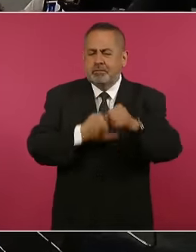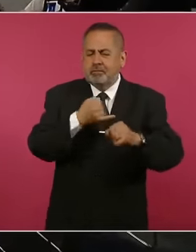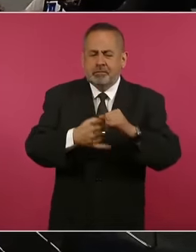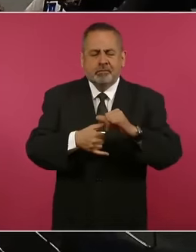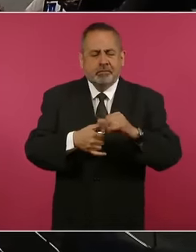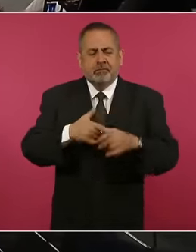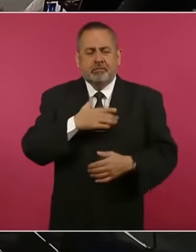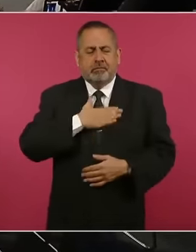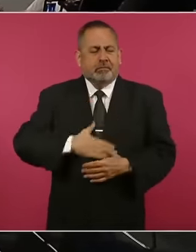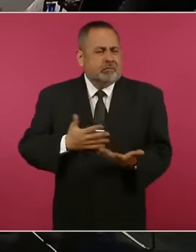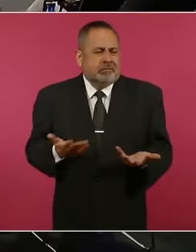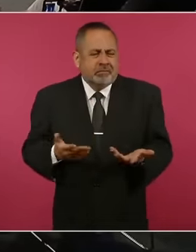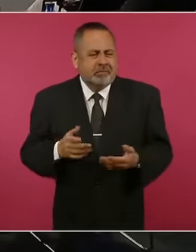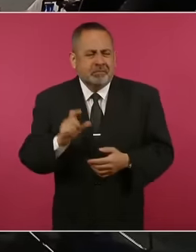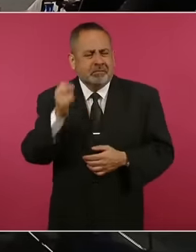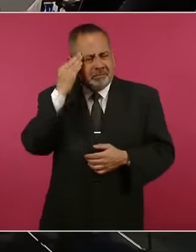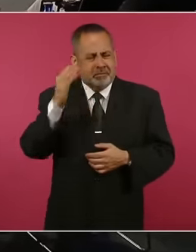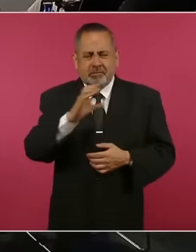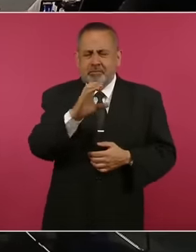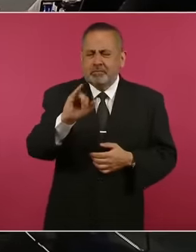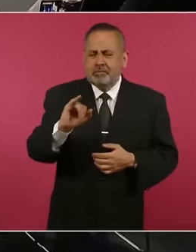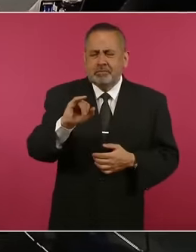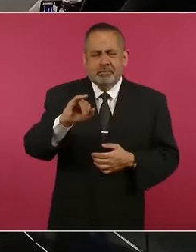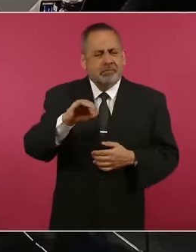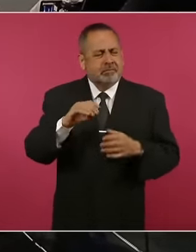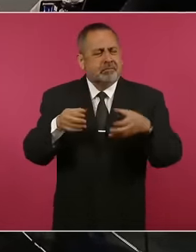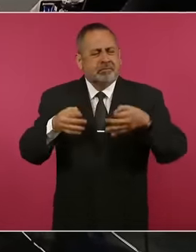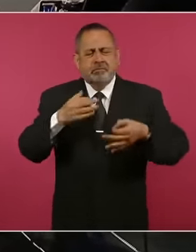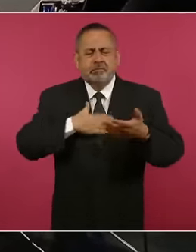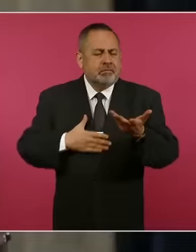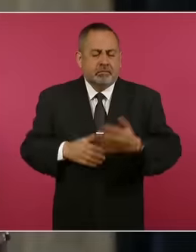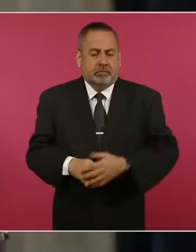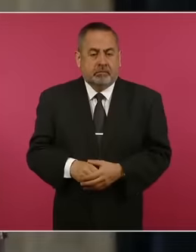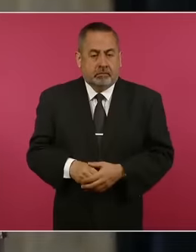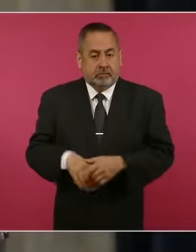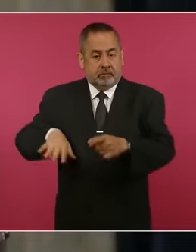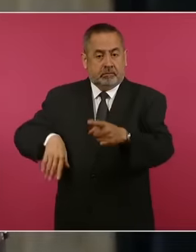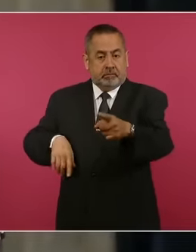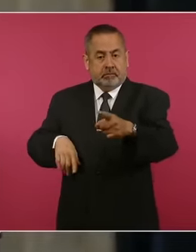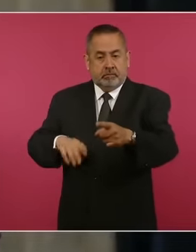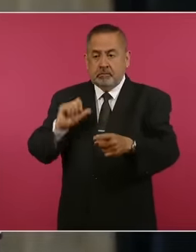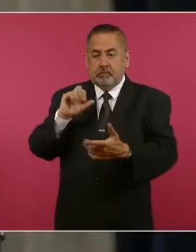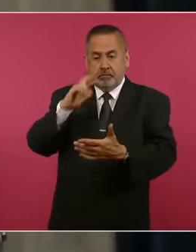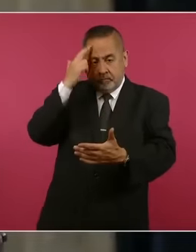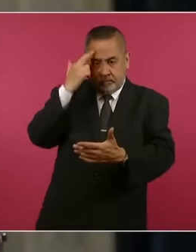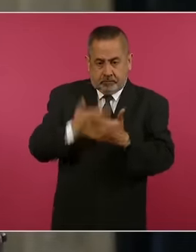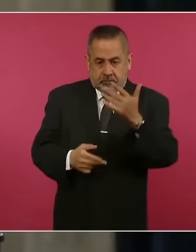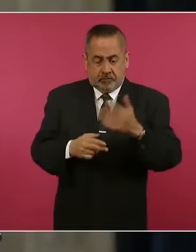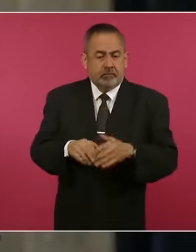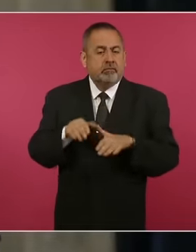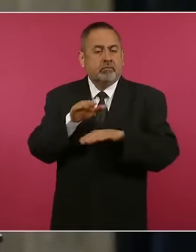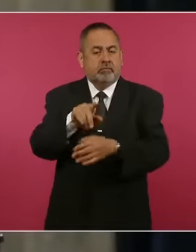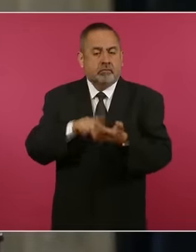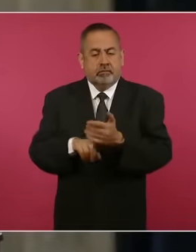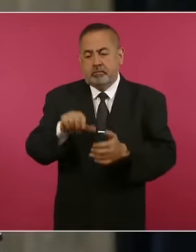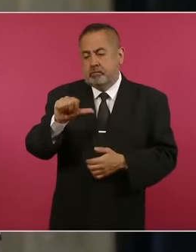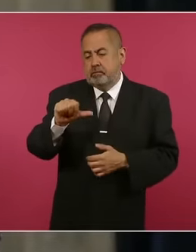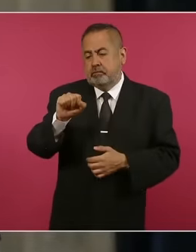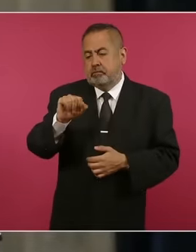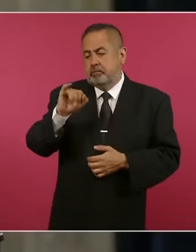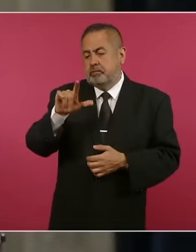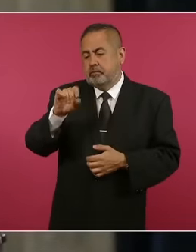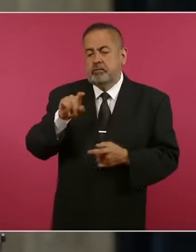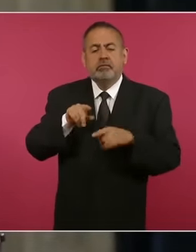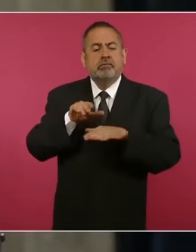canciller, es en esta denuncia no se menciona ninguna violación al derecho de asilo, ninguna cuestión relacionada con Jorge Glass,